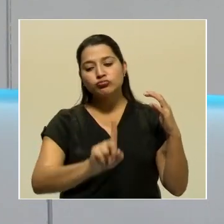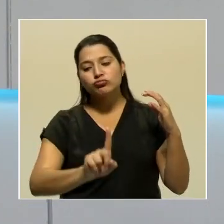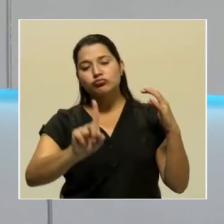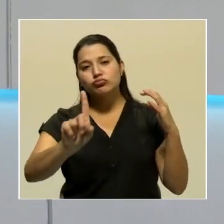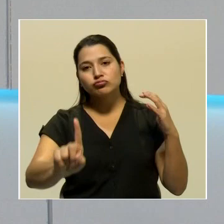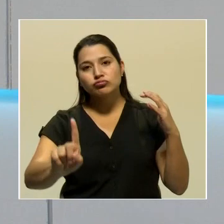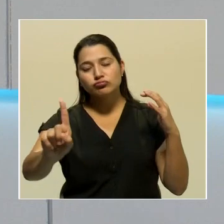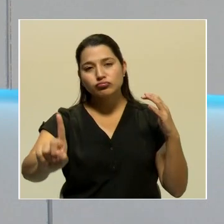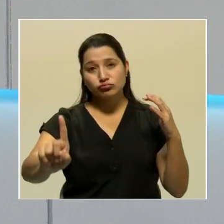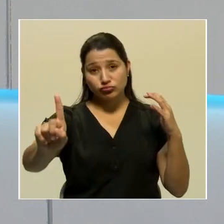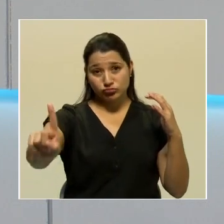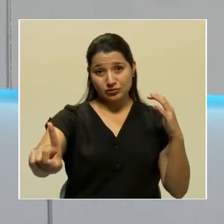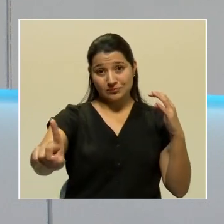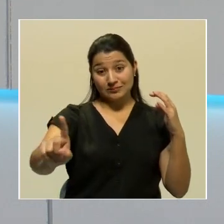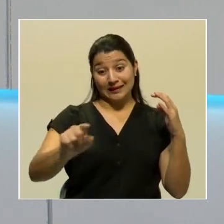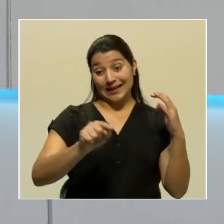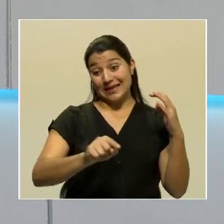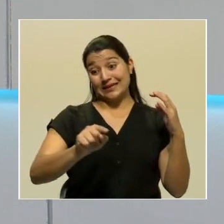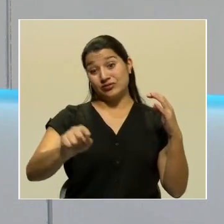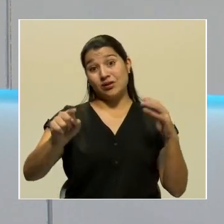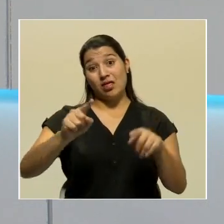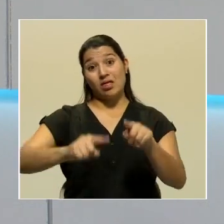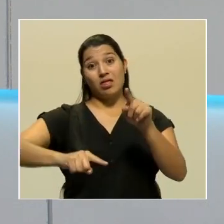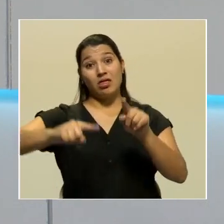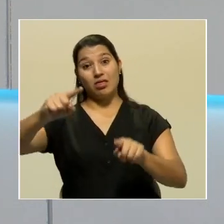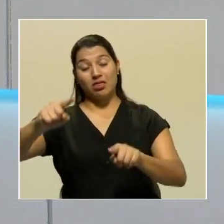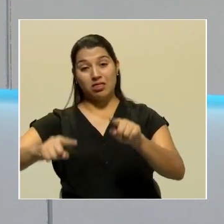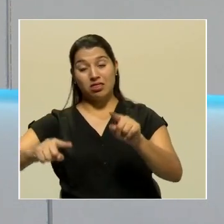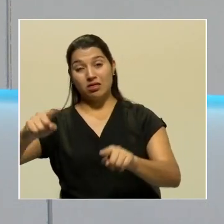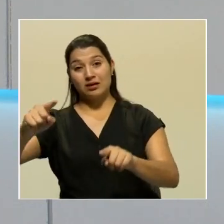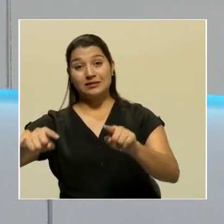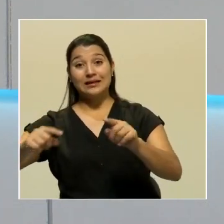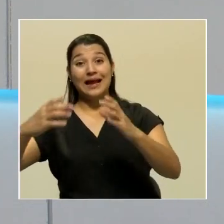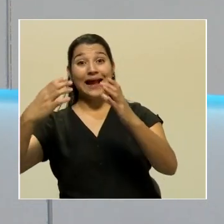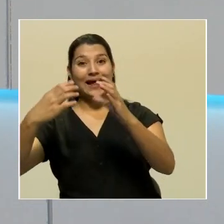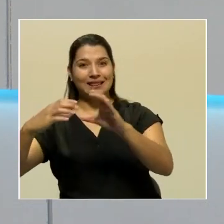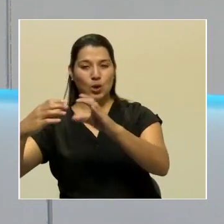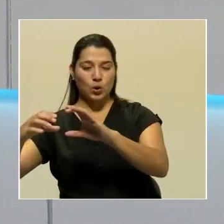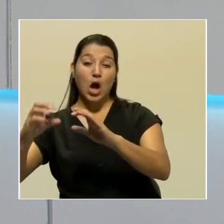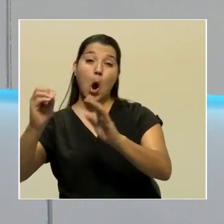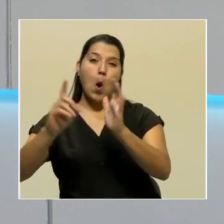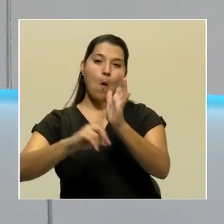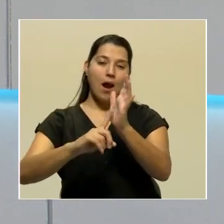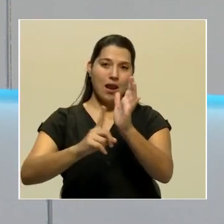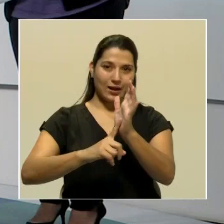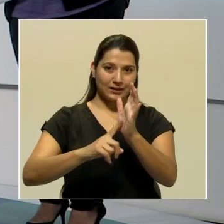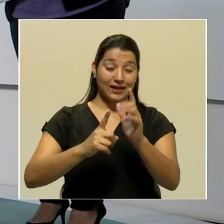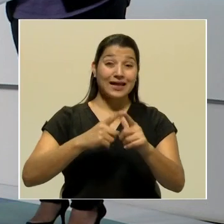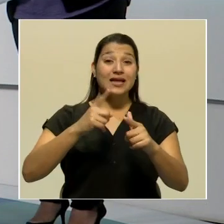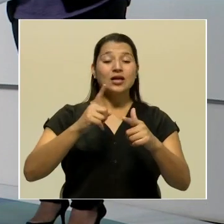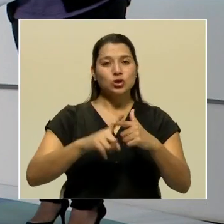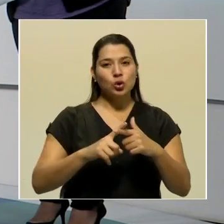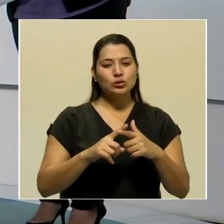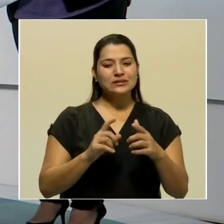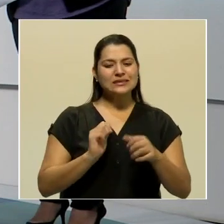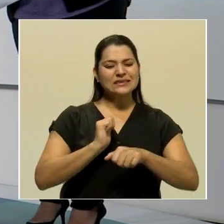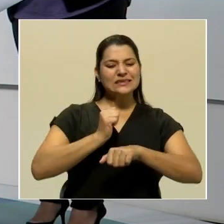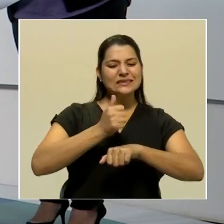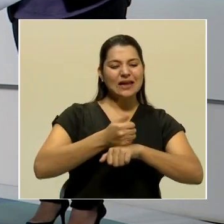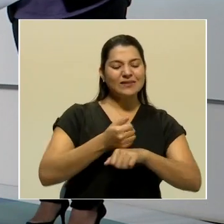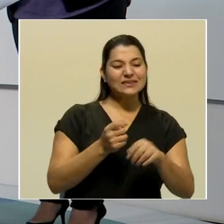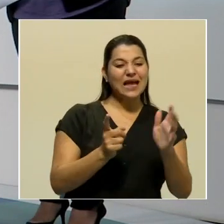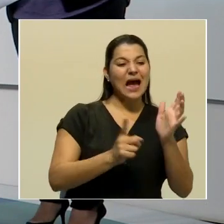categorías. Entonces, la apuesta de mantener naranja, amarillo y fase 3